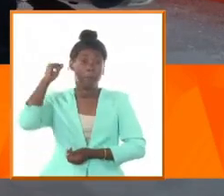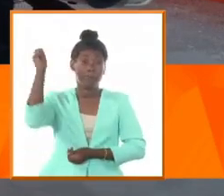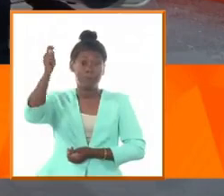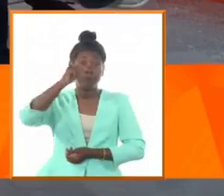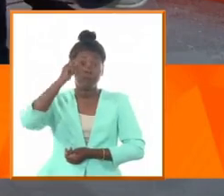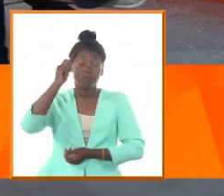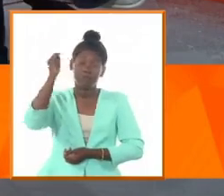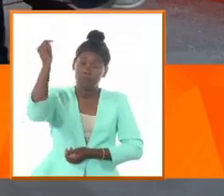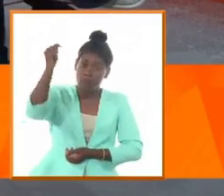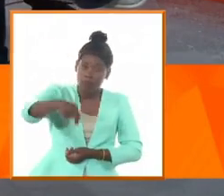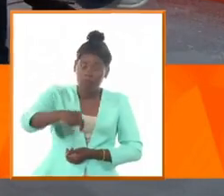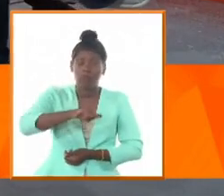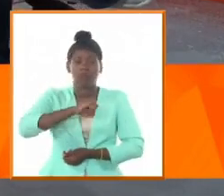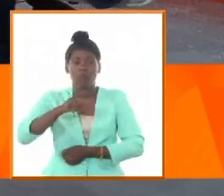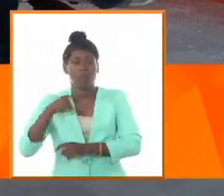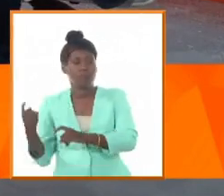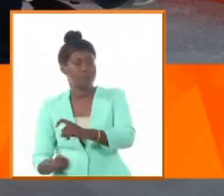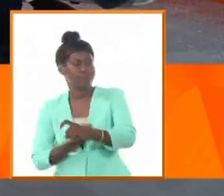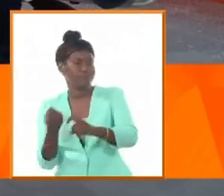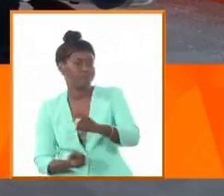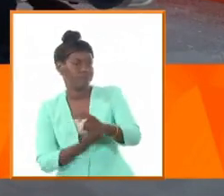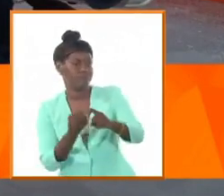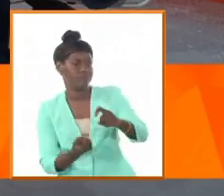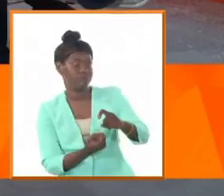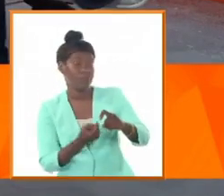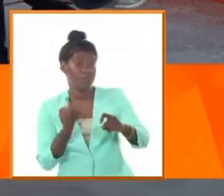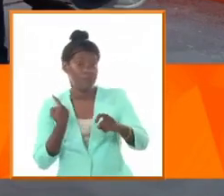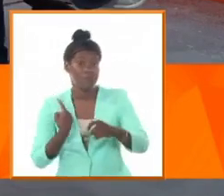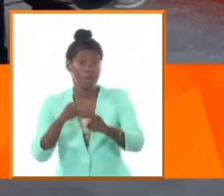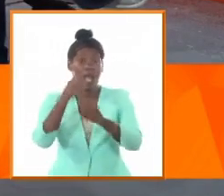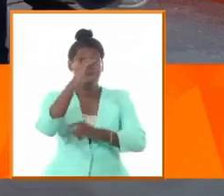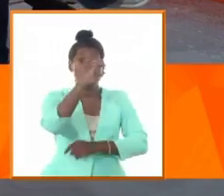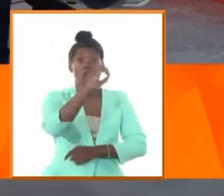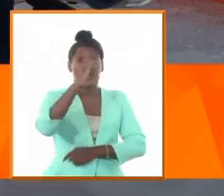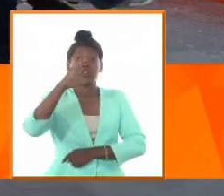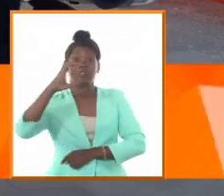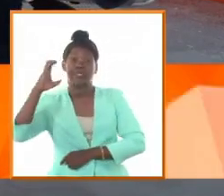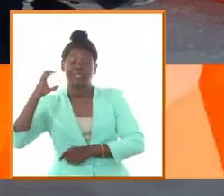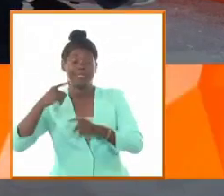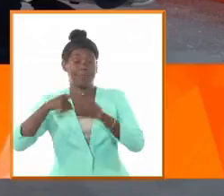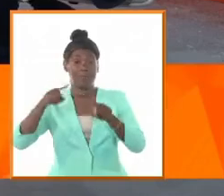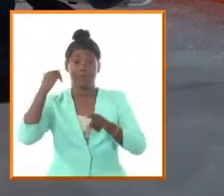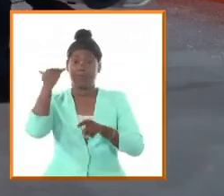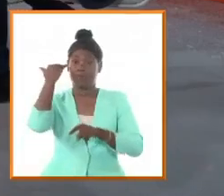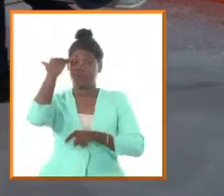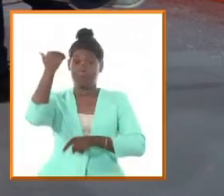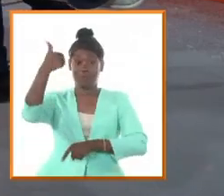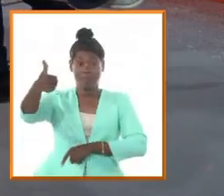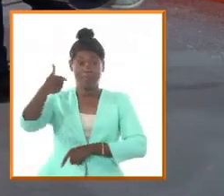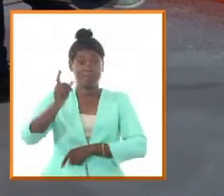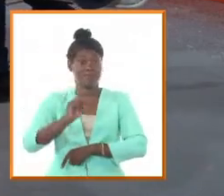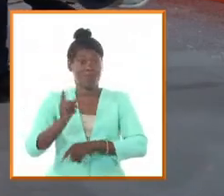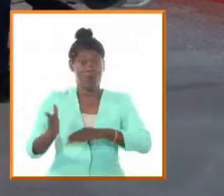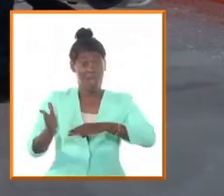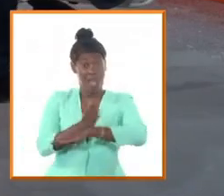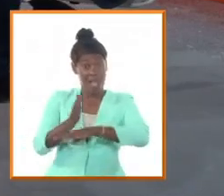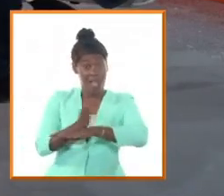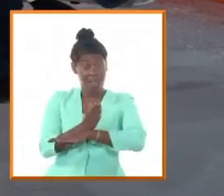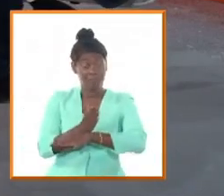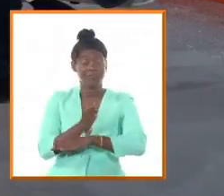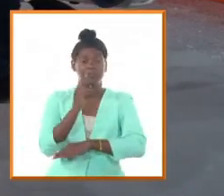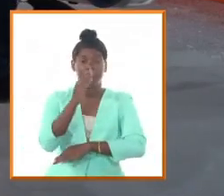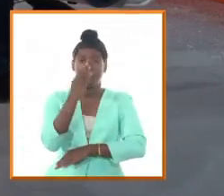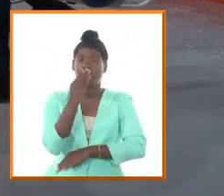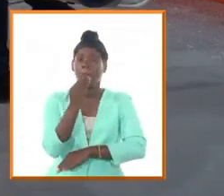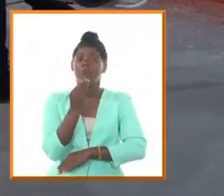apuntaba a la posibilidad de una invasión occidente sin la preparación que había generado la actividad de Agramonte es decir como líder